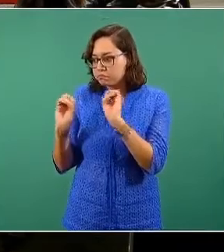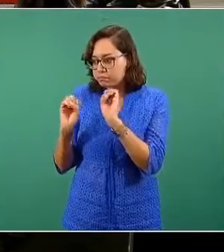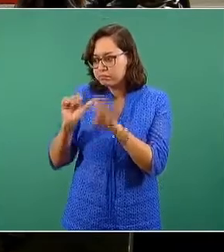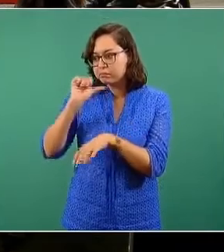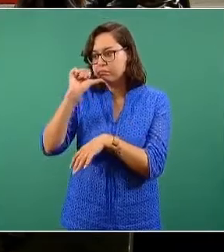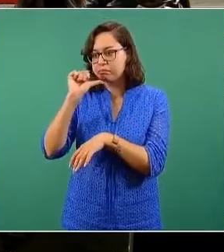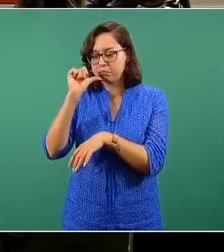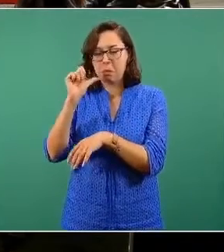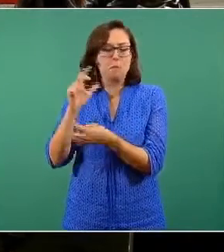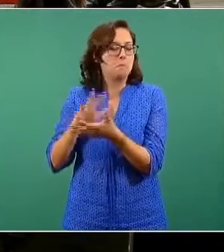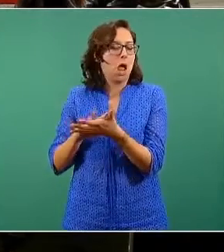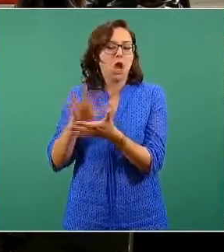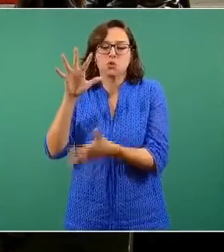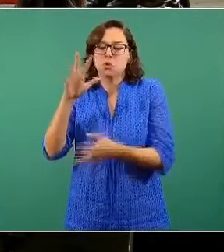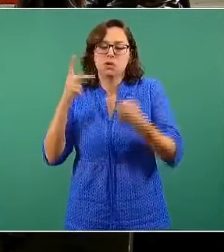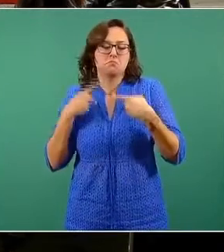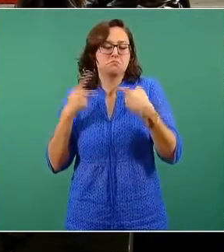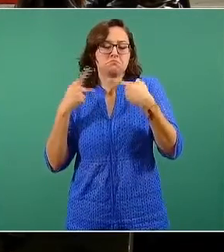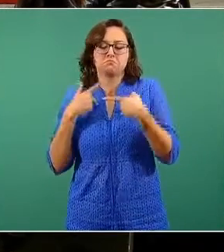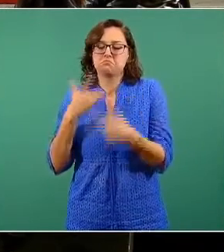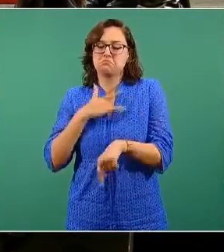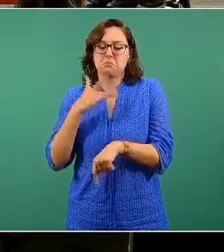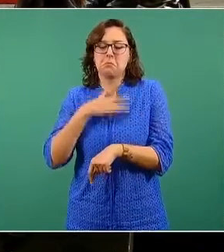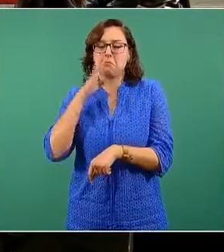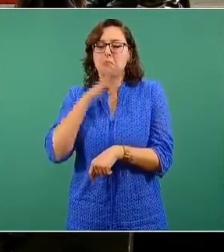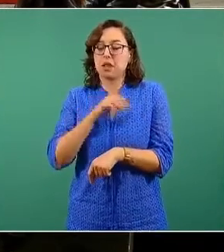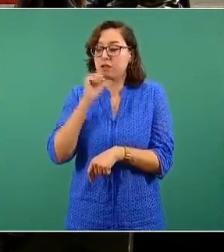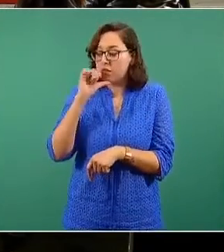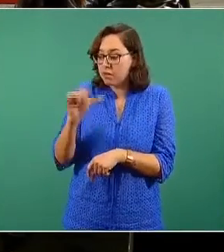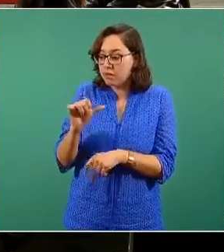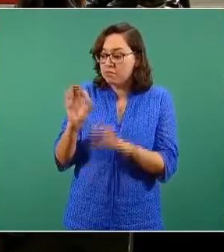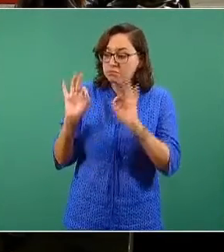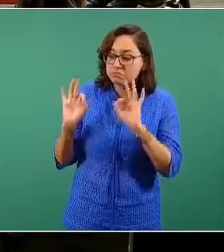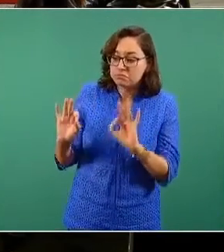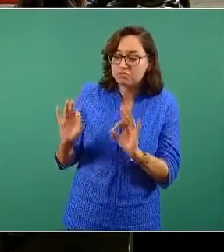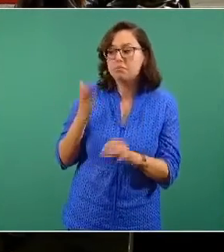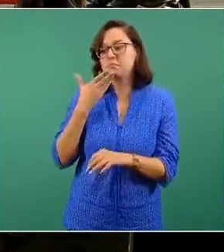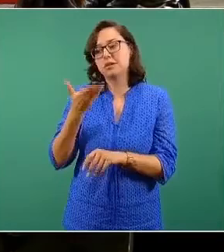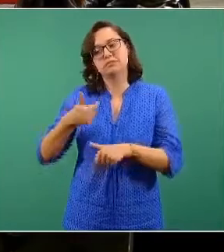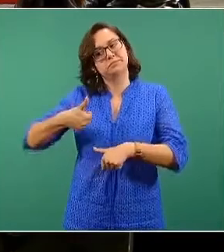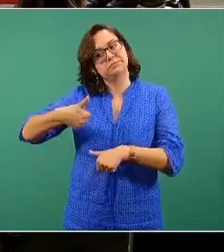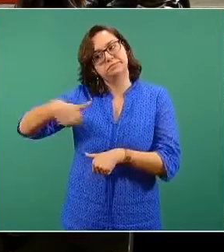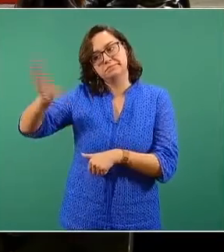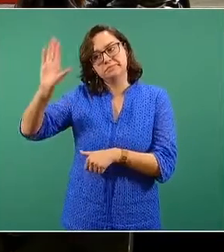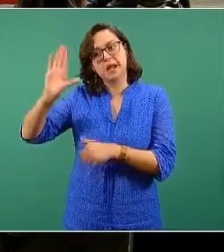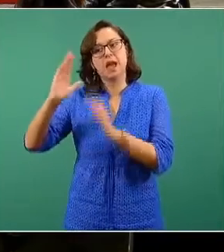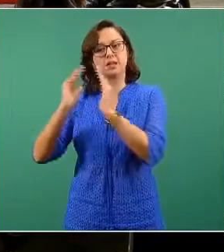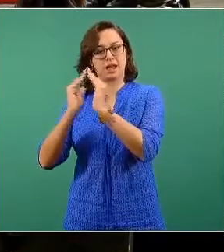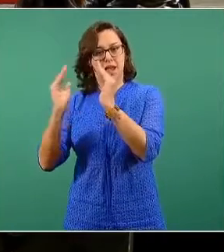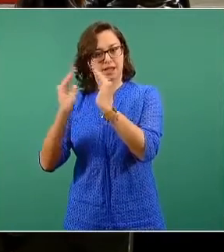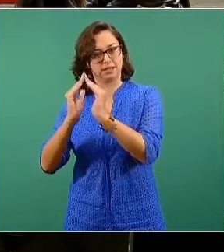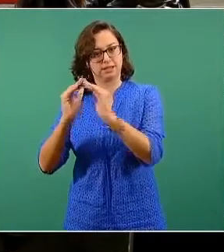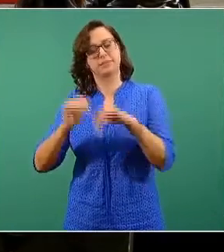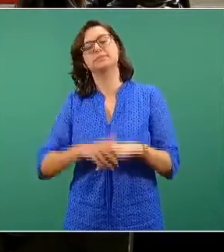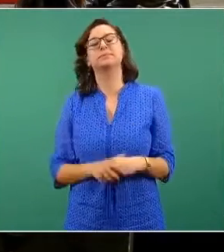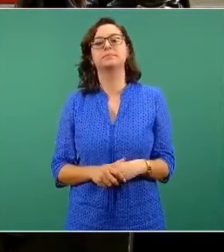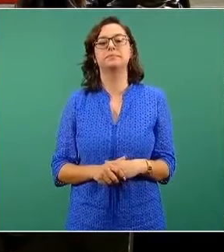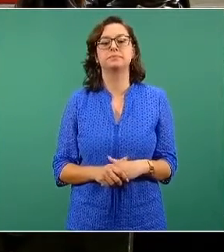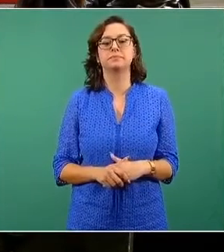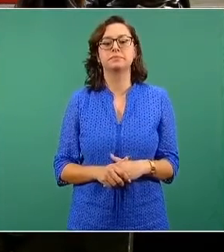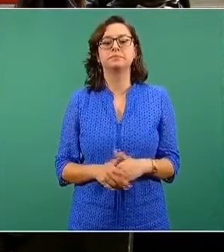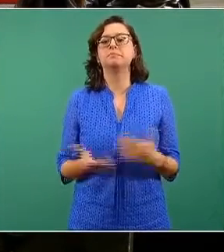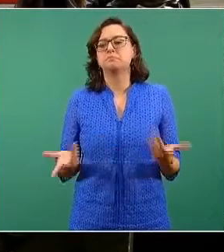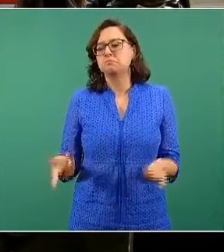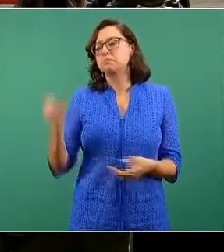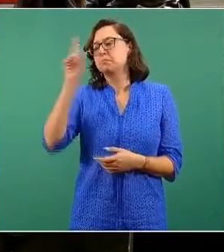la enorme mayoría de las personas, entonces ya se le mandará a su casa. Con algunas indicaciones